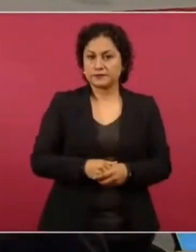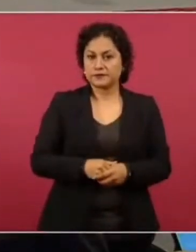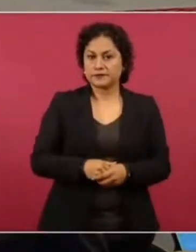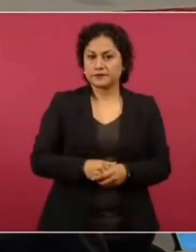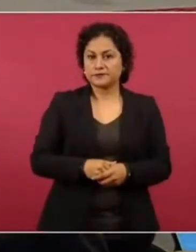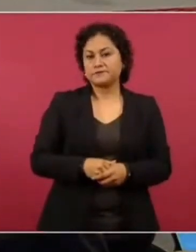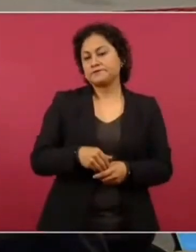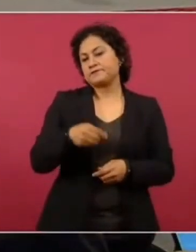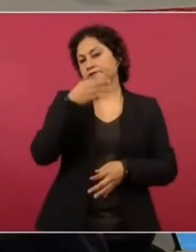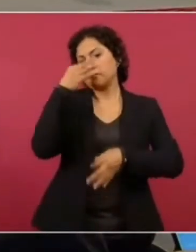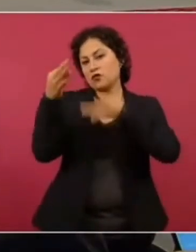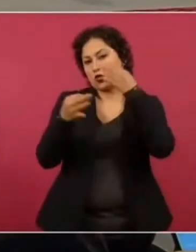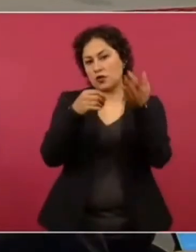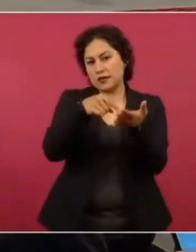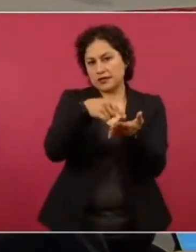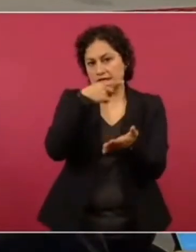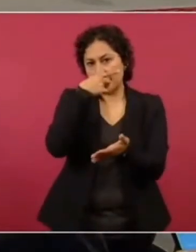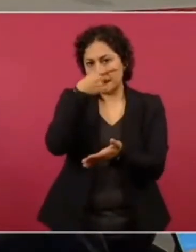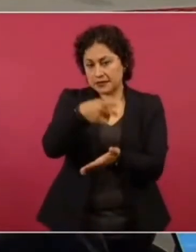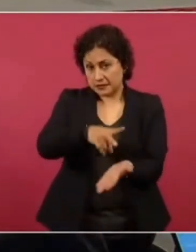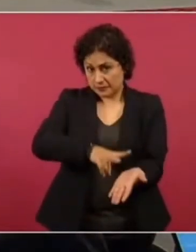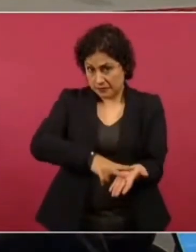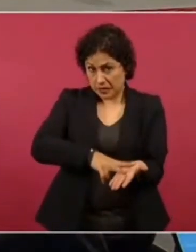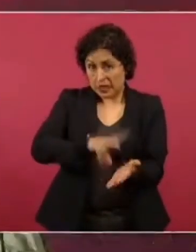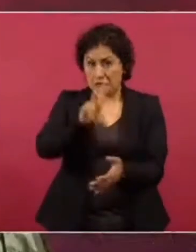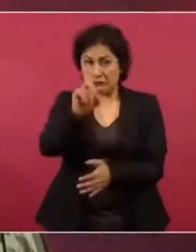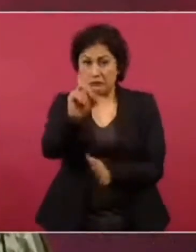cierto que cueste 30 millones de pesos.